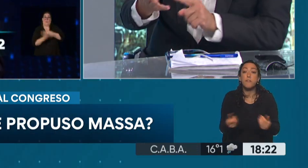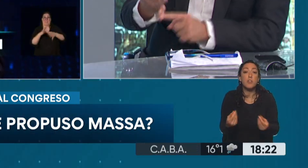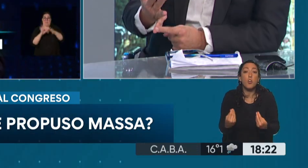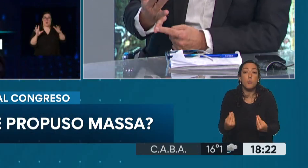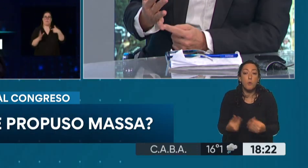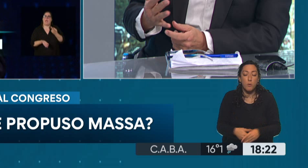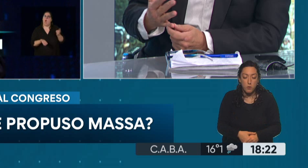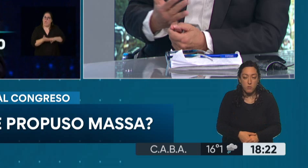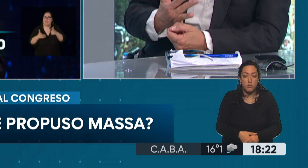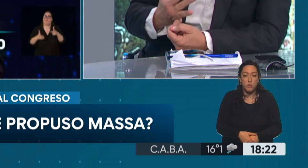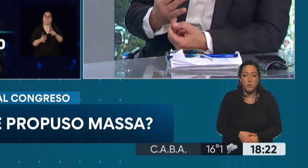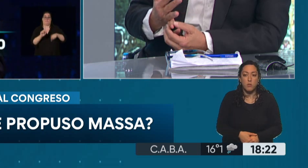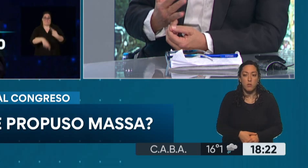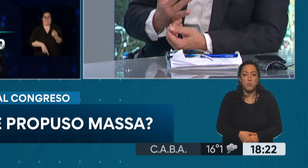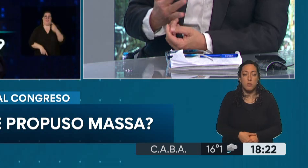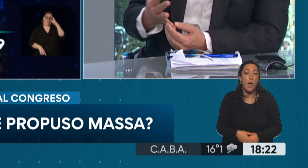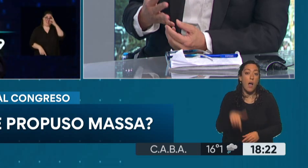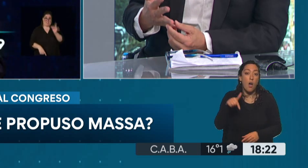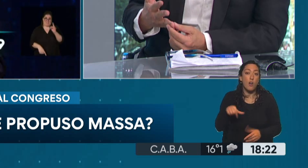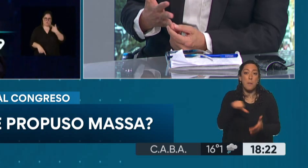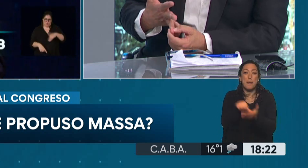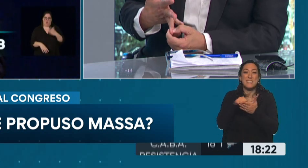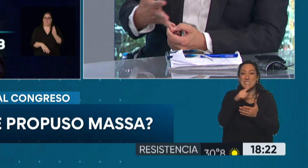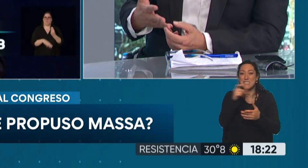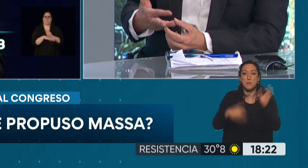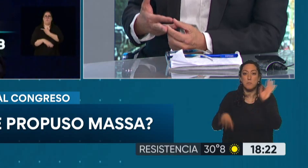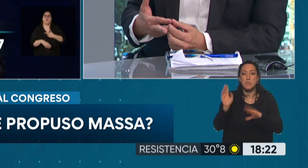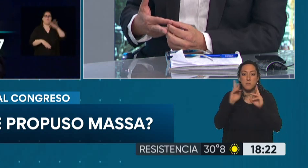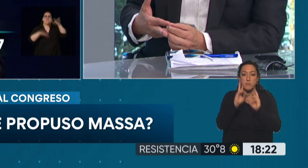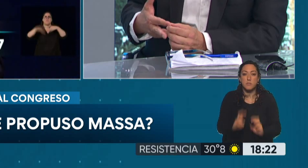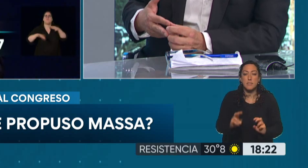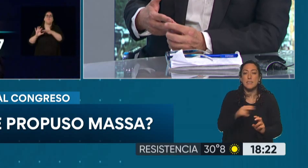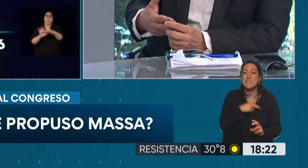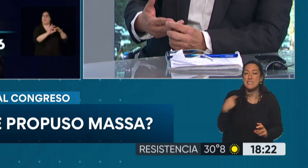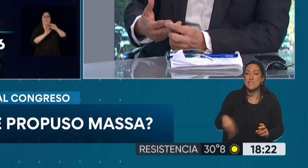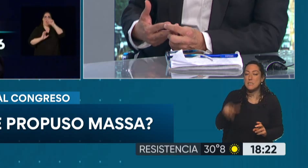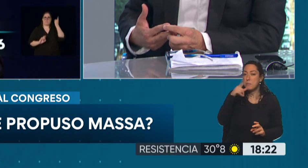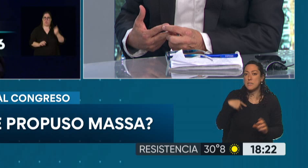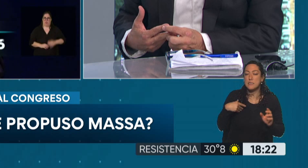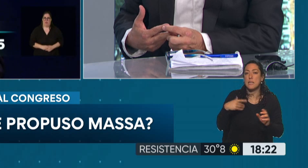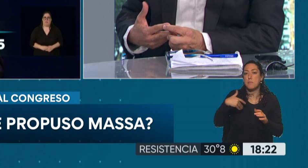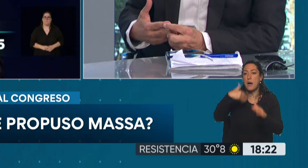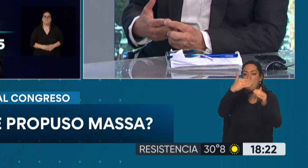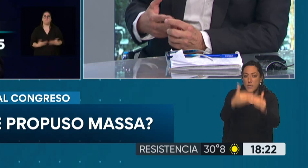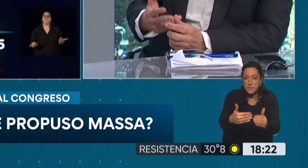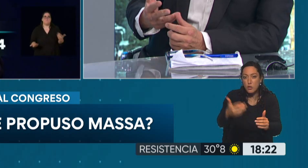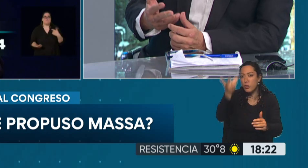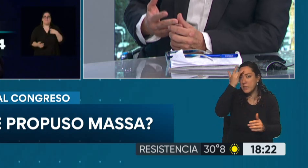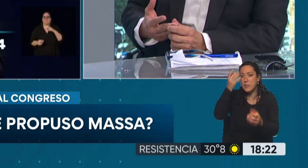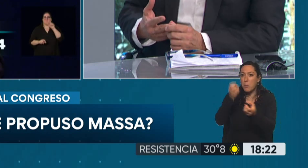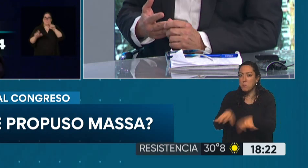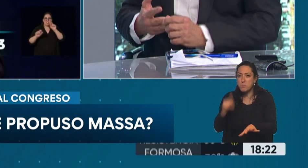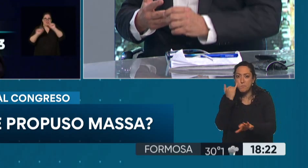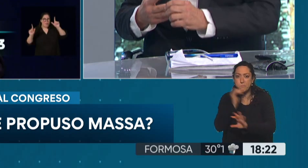Un remate. Esto está en estudio en más de 100 países. Estado de China creo que es el más avanzado. E India que ya lo está aplicando. Está.